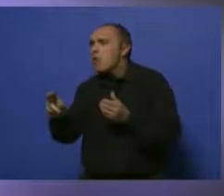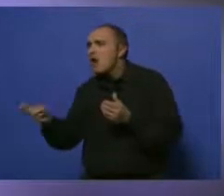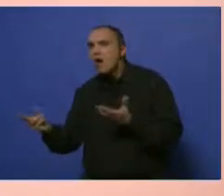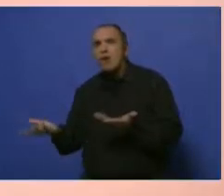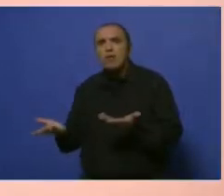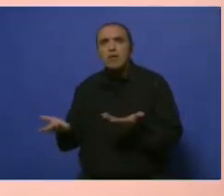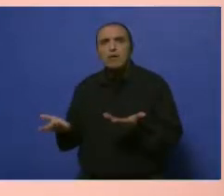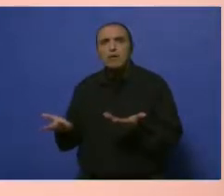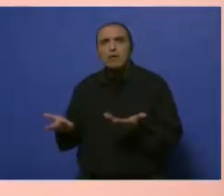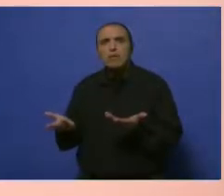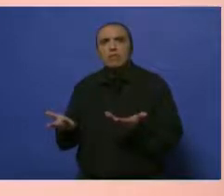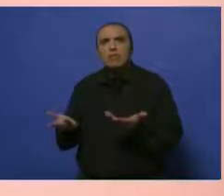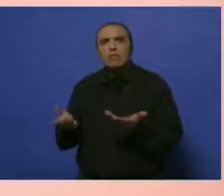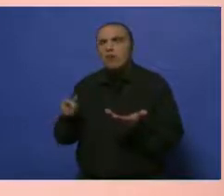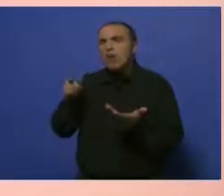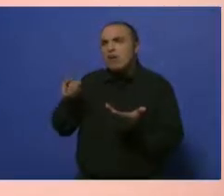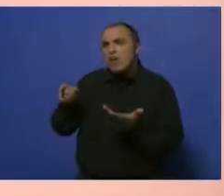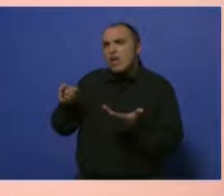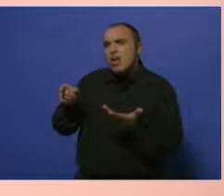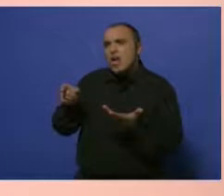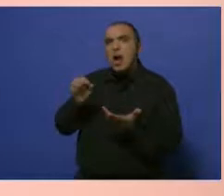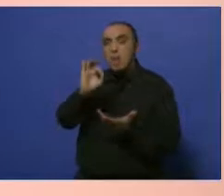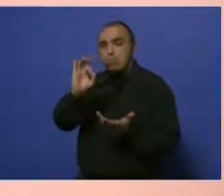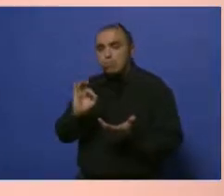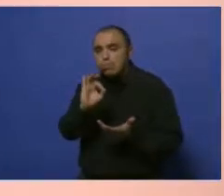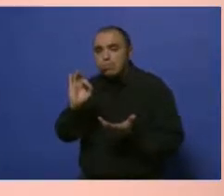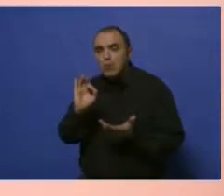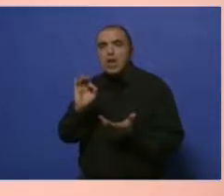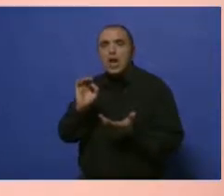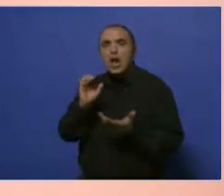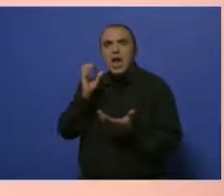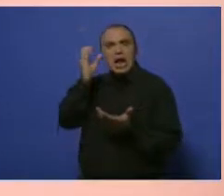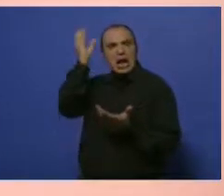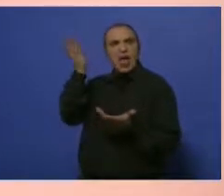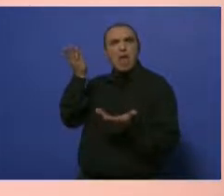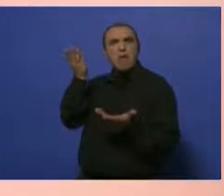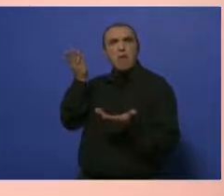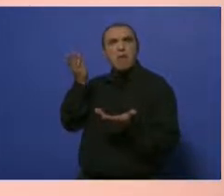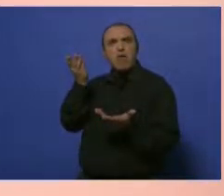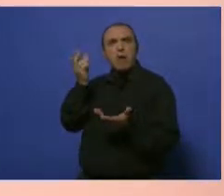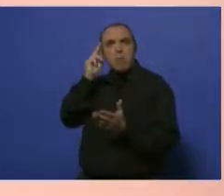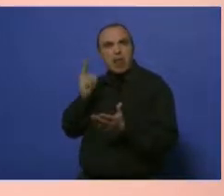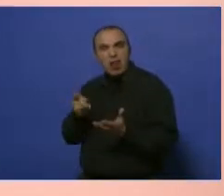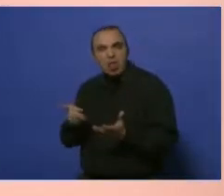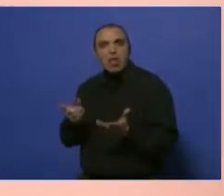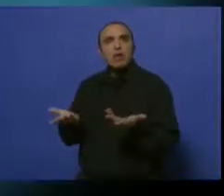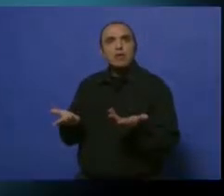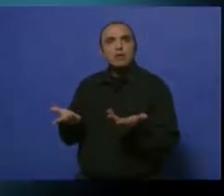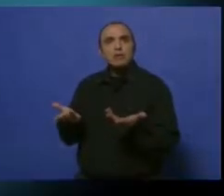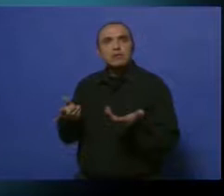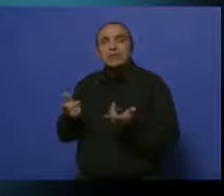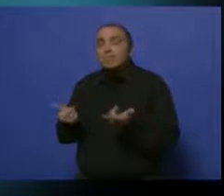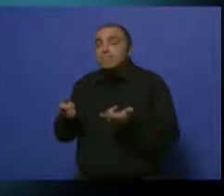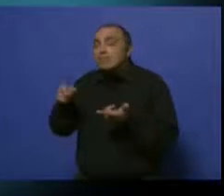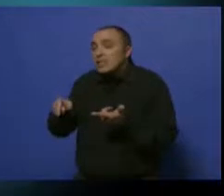se presenta más agresiva y es debido a esto? Porque, bueno, hasta ahora la visibilización de esto de esta manera no se